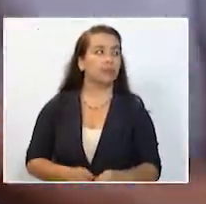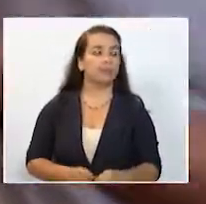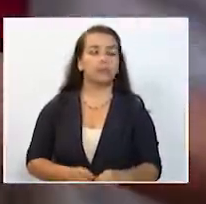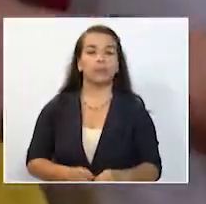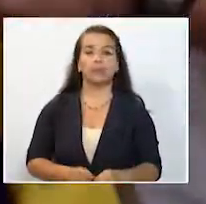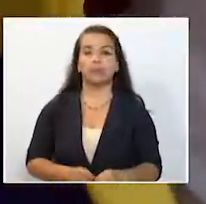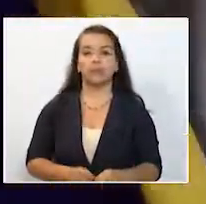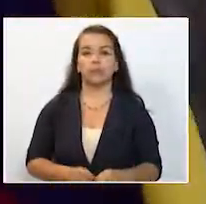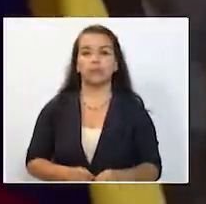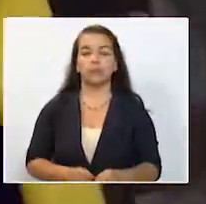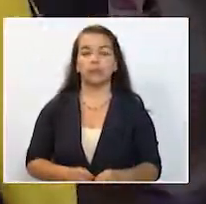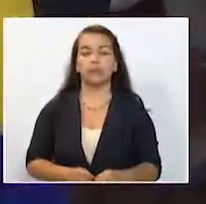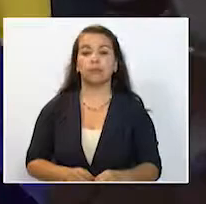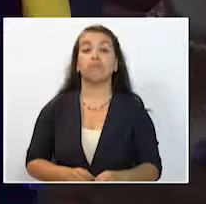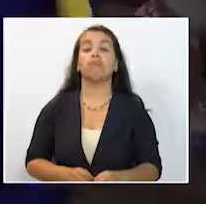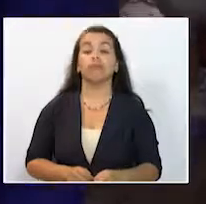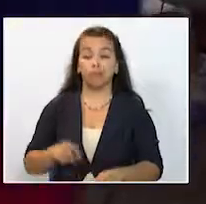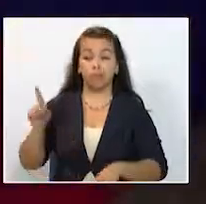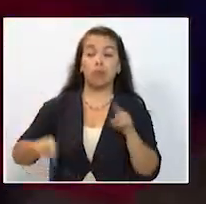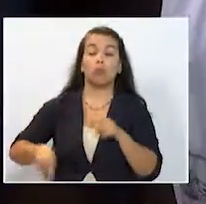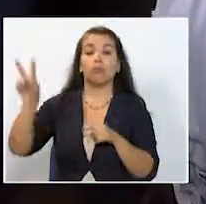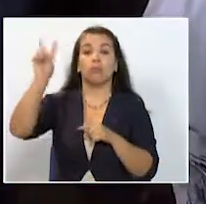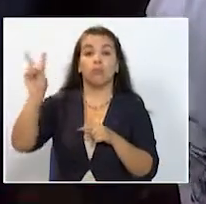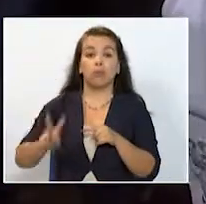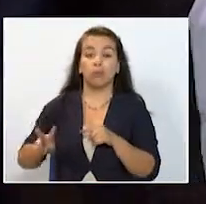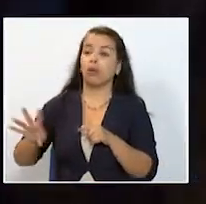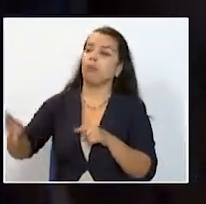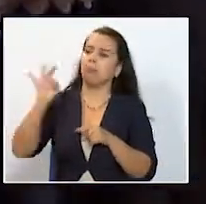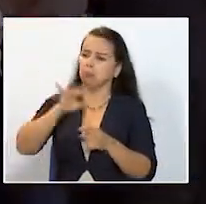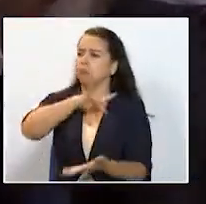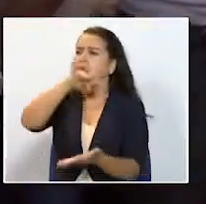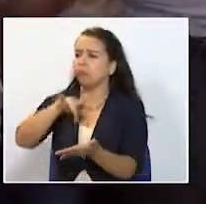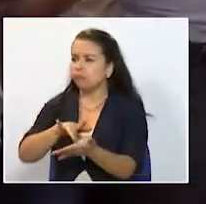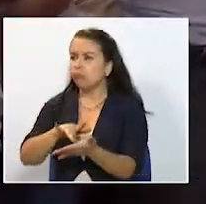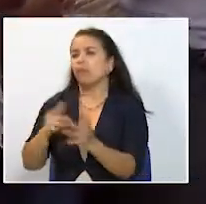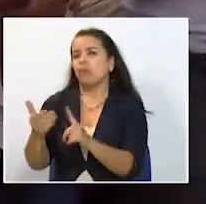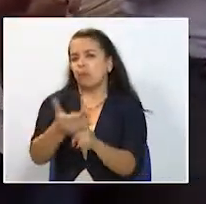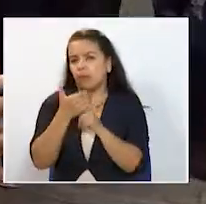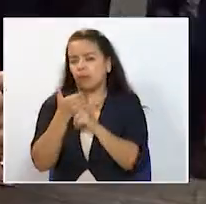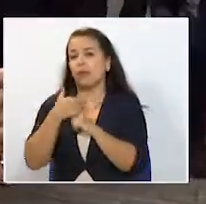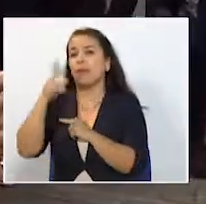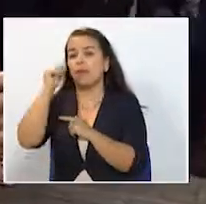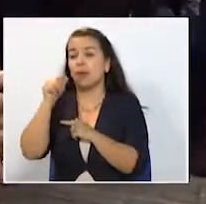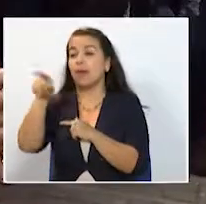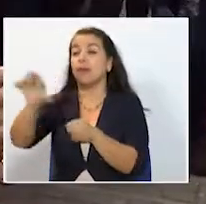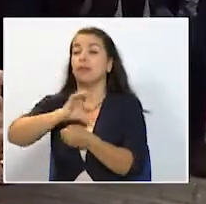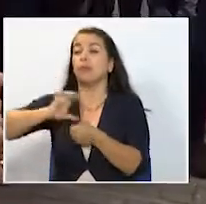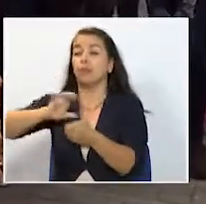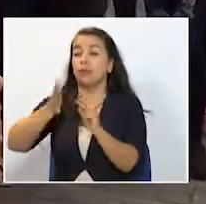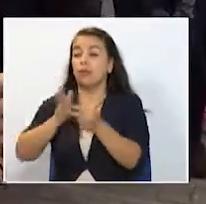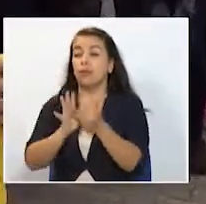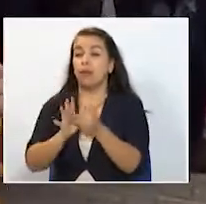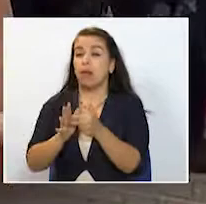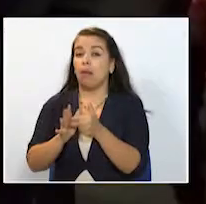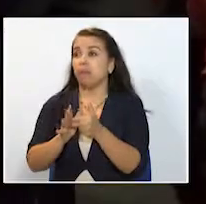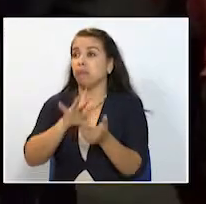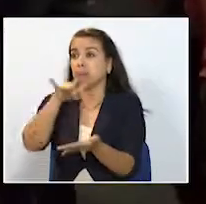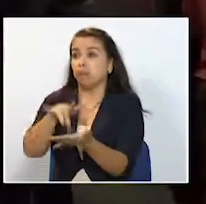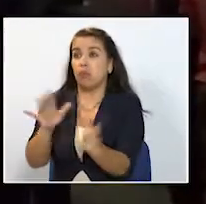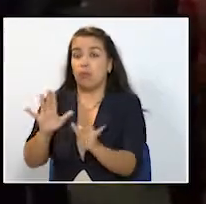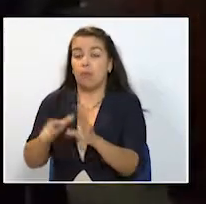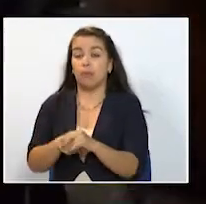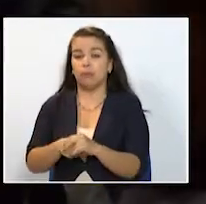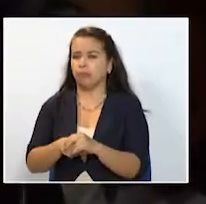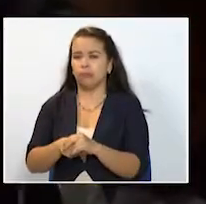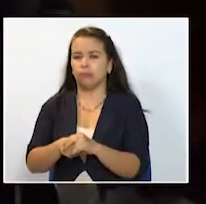para los venezolanos que eligieron a Pereira como lugar de refugio esta ciudad es mucho más que un sitio de paso vinimos